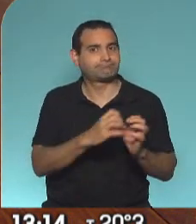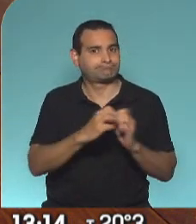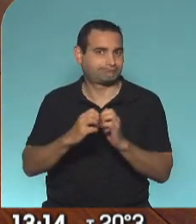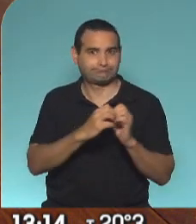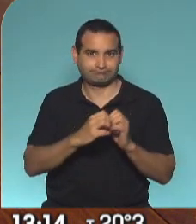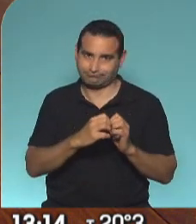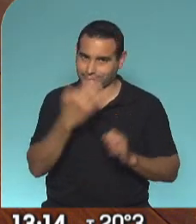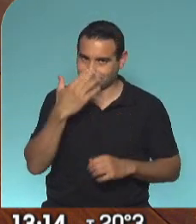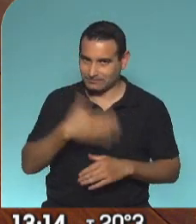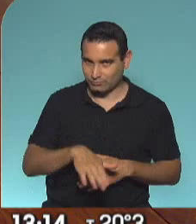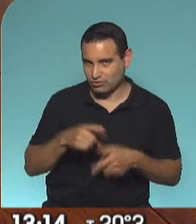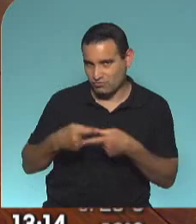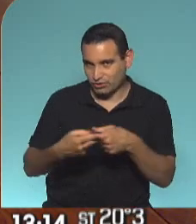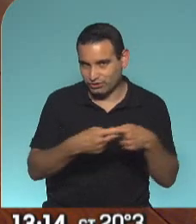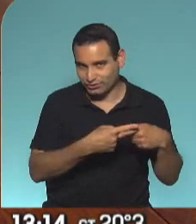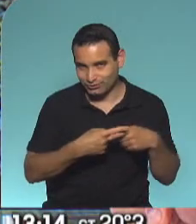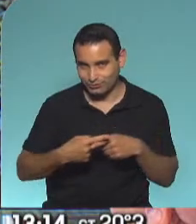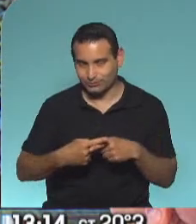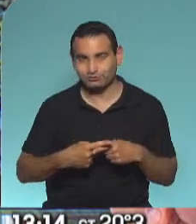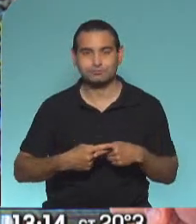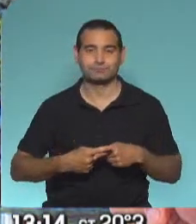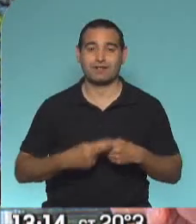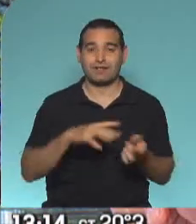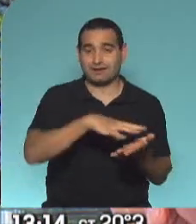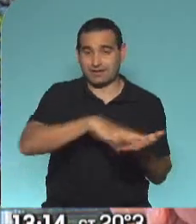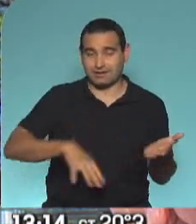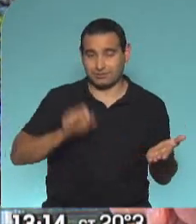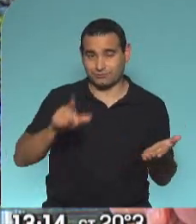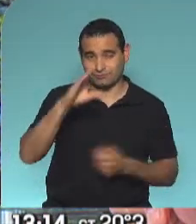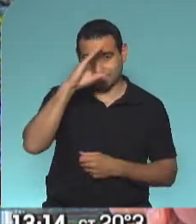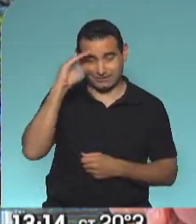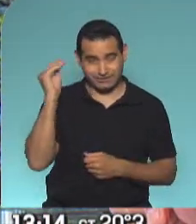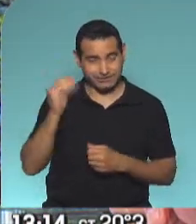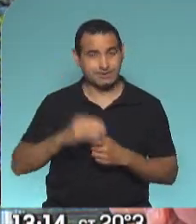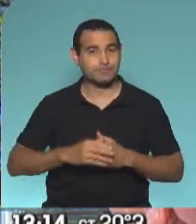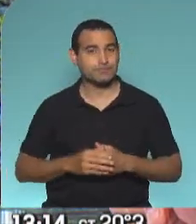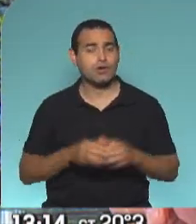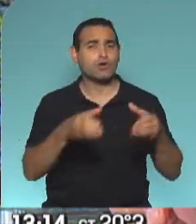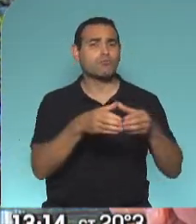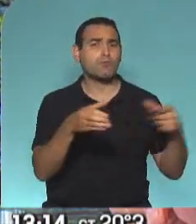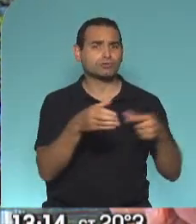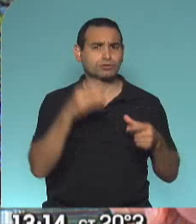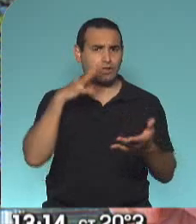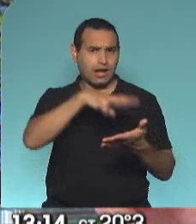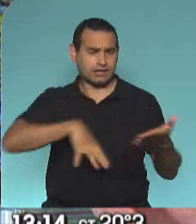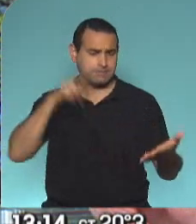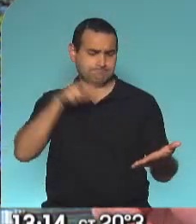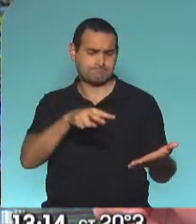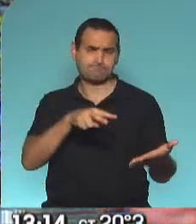repercusiones en todo el ámbito político. Nos referimos a la carta de Cristina Fernández de Kirchner. Desde la oposición lo ven como